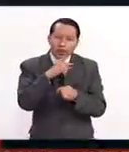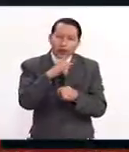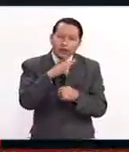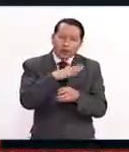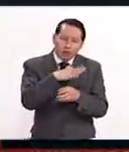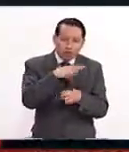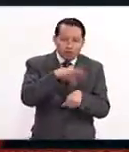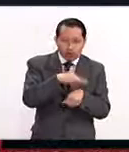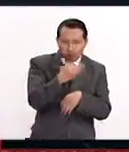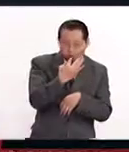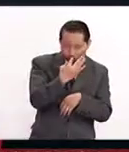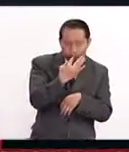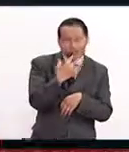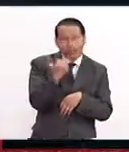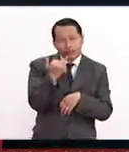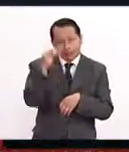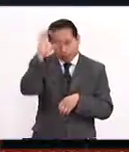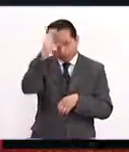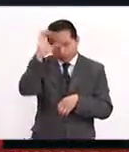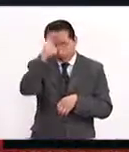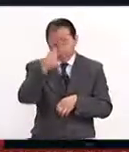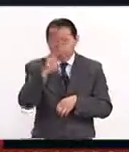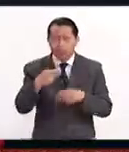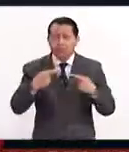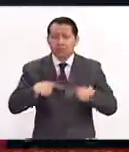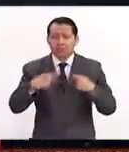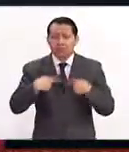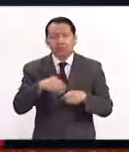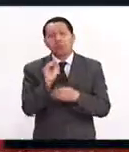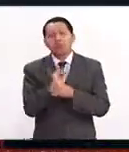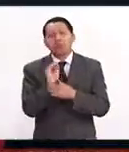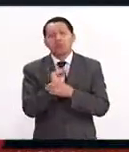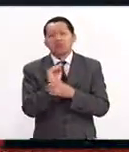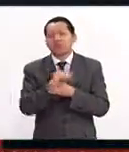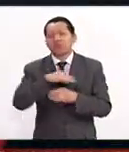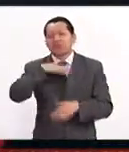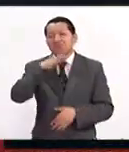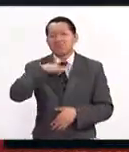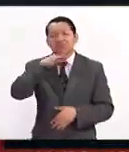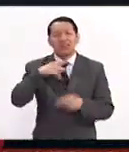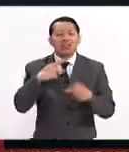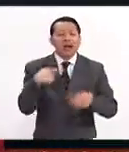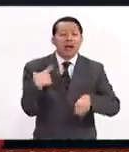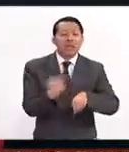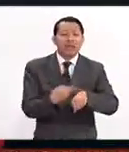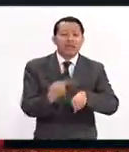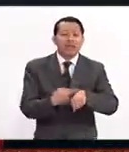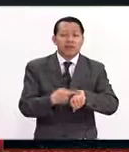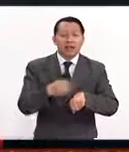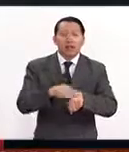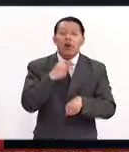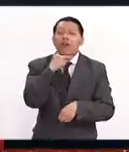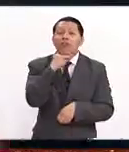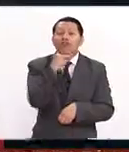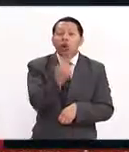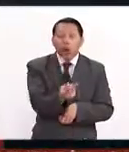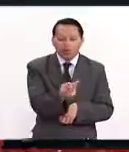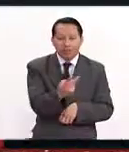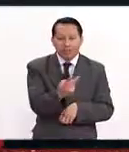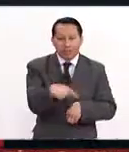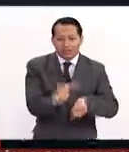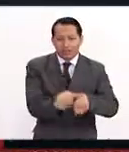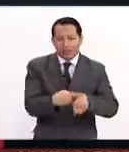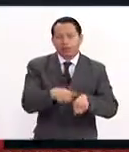nos dimos cuenta que la población mundial no hacía mucho caso de las diferentes enfermedades que se manifiestan a través de la voz. Por ejemplo,